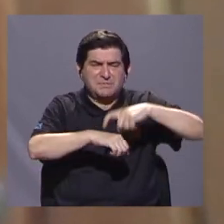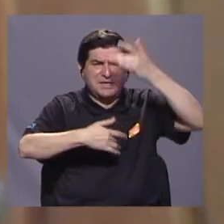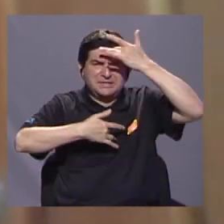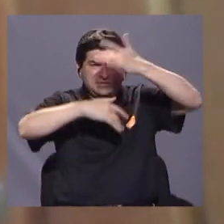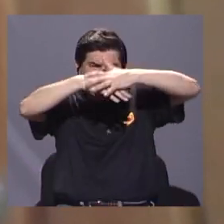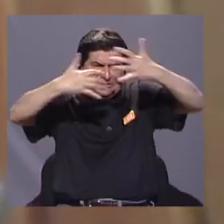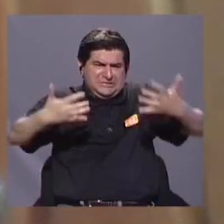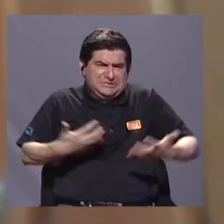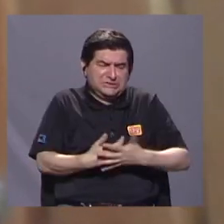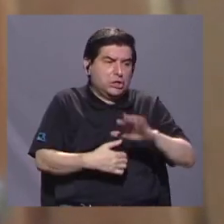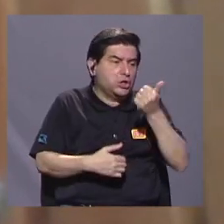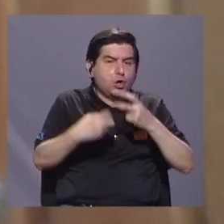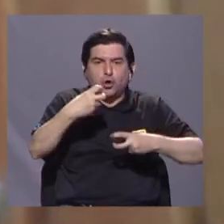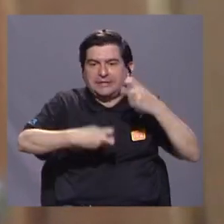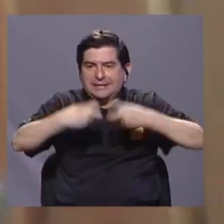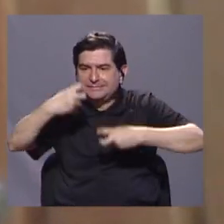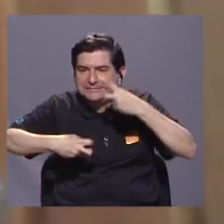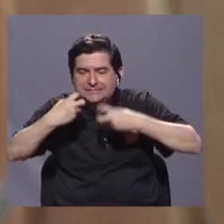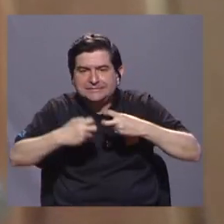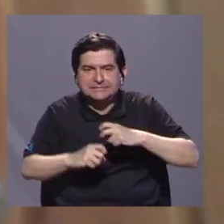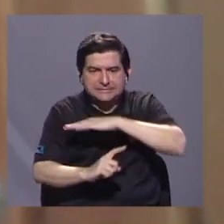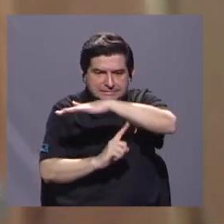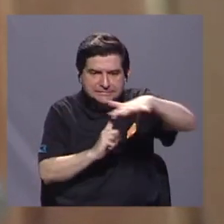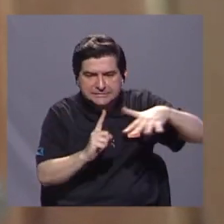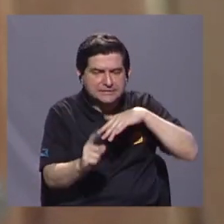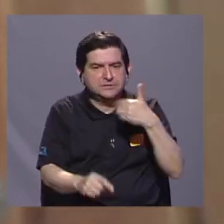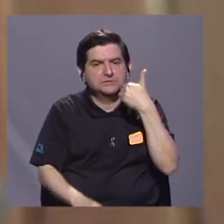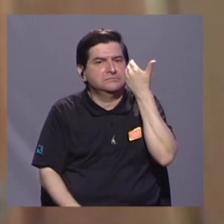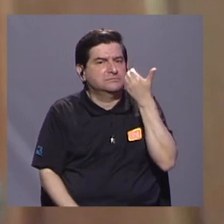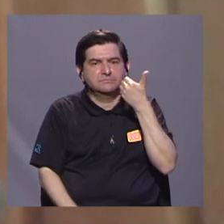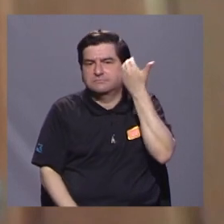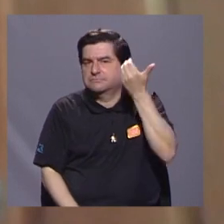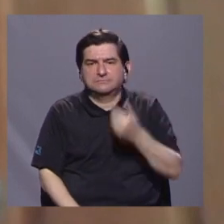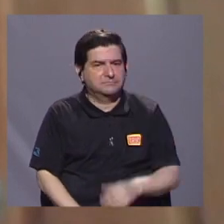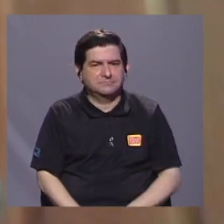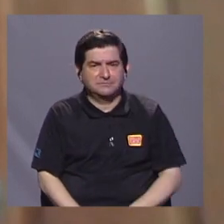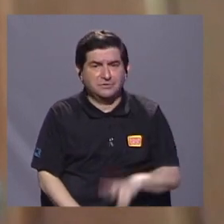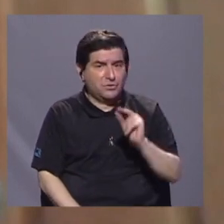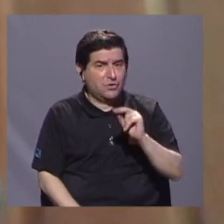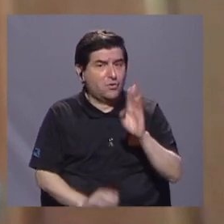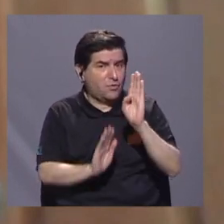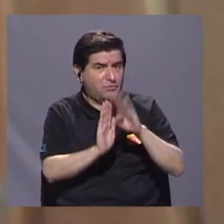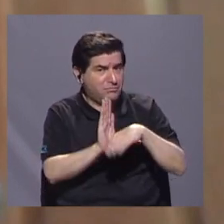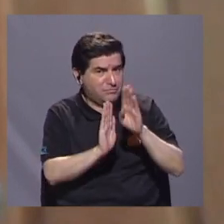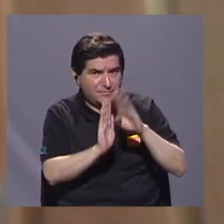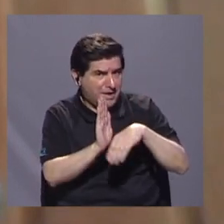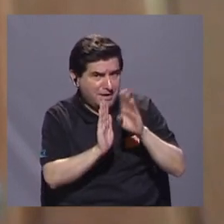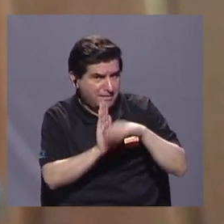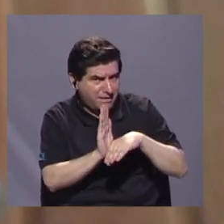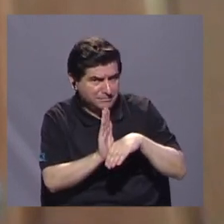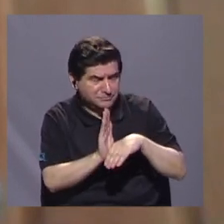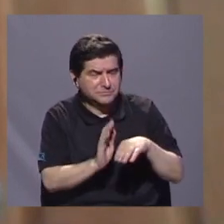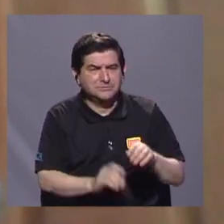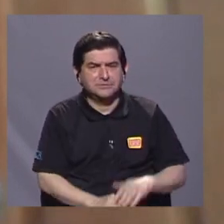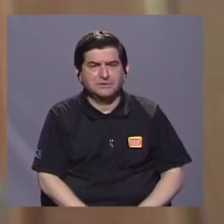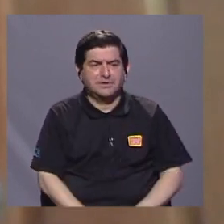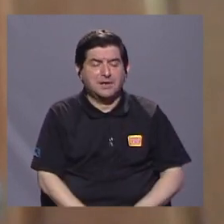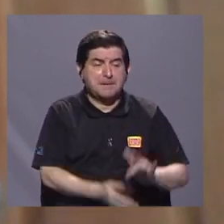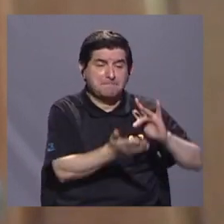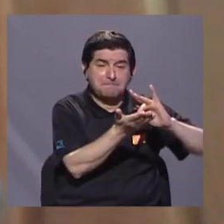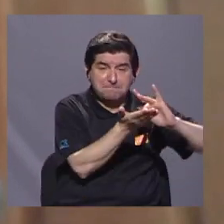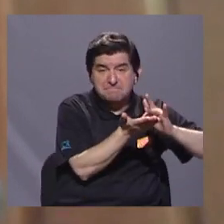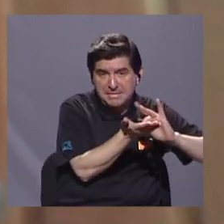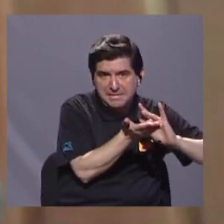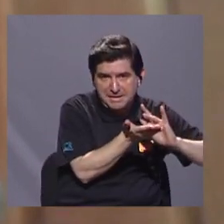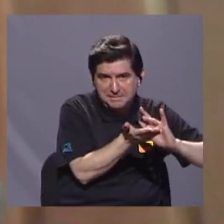otras crisis más que tenemos, pues no es tan fácil porque tampoco es barato. Ahí empezamos desde medicamentos